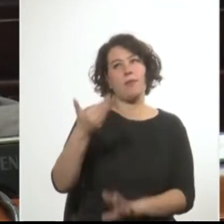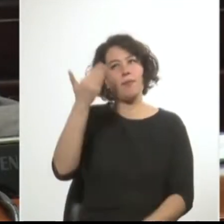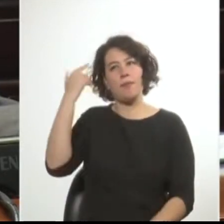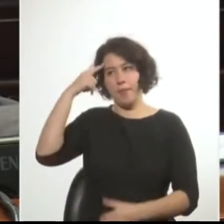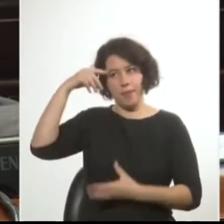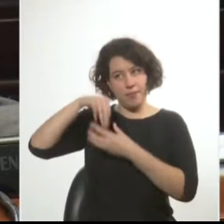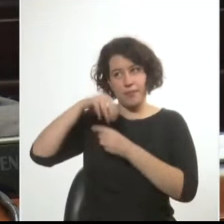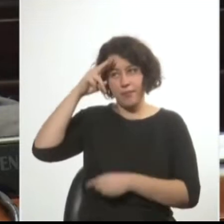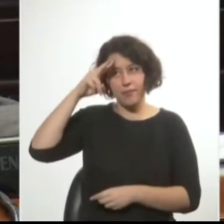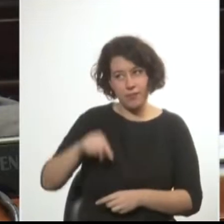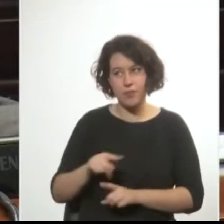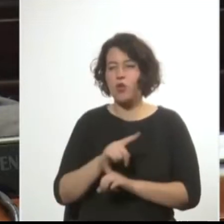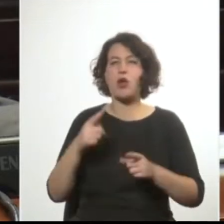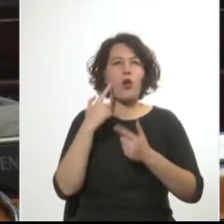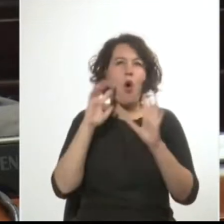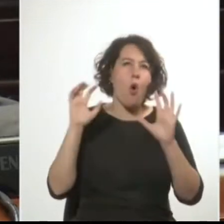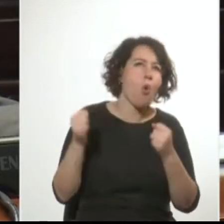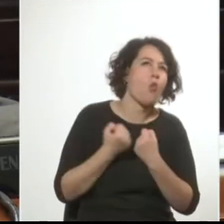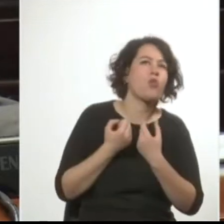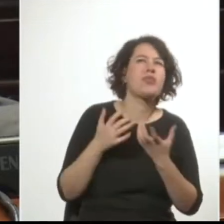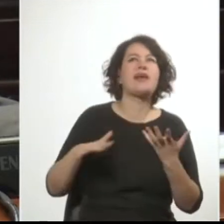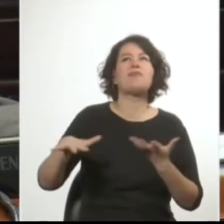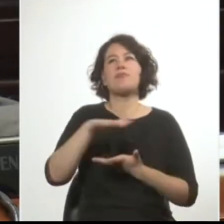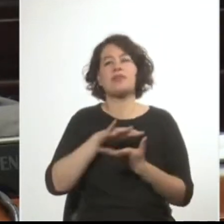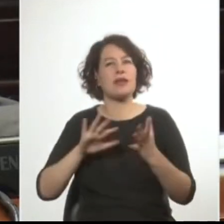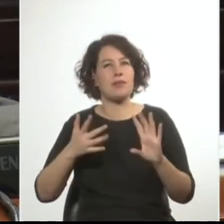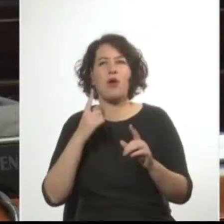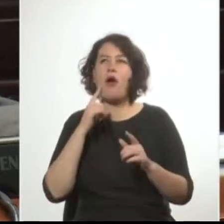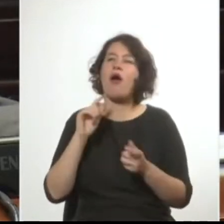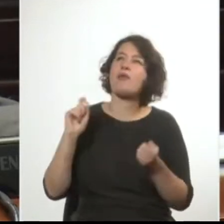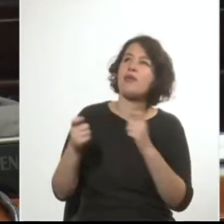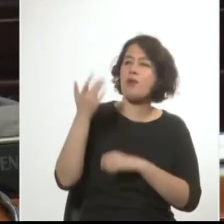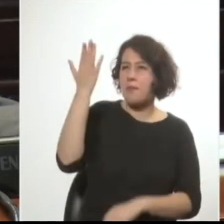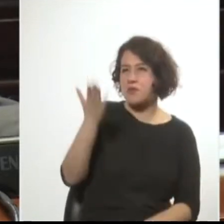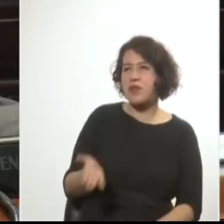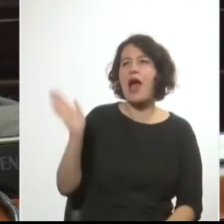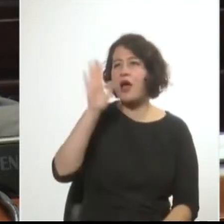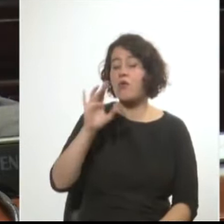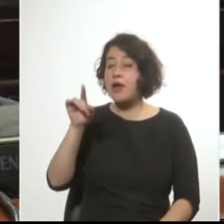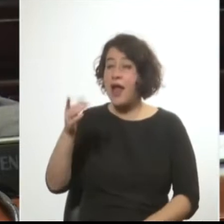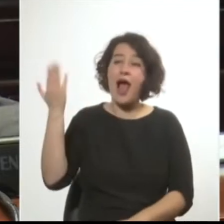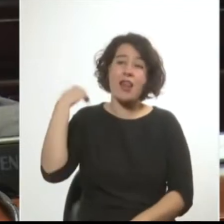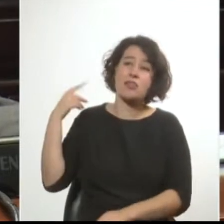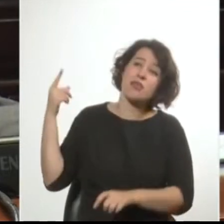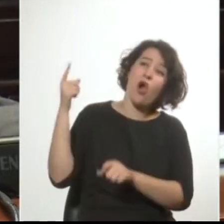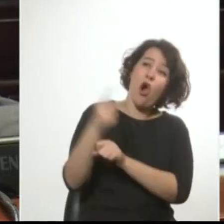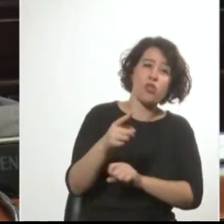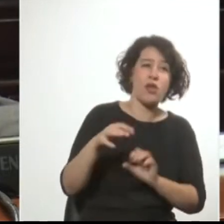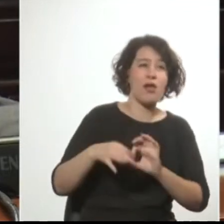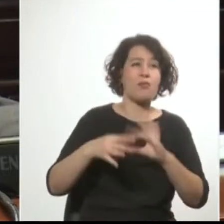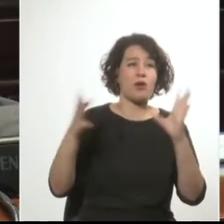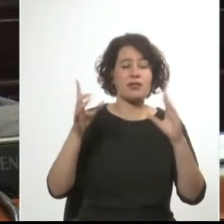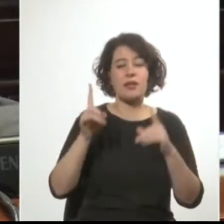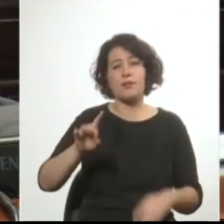oculte ni tergiverse los hechos, que no transforme en héroes a quienes atentaron contra la democracia y que